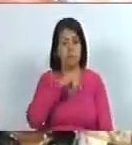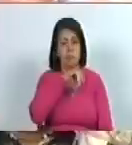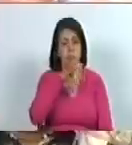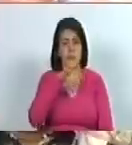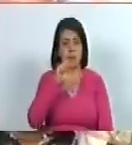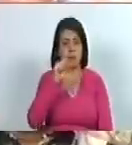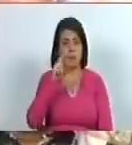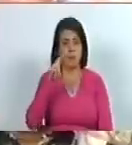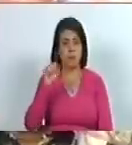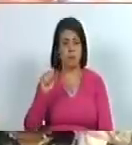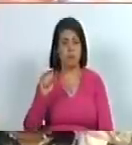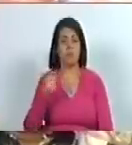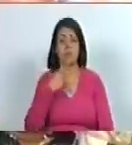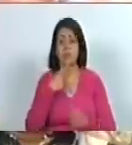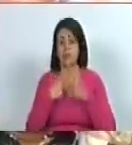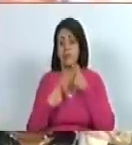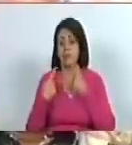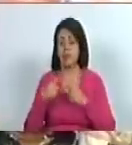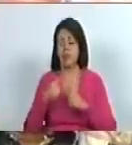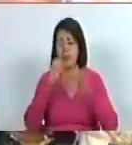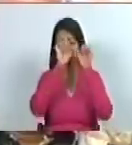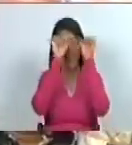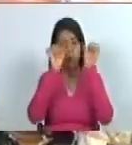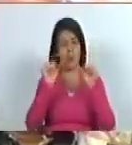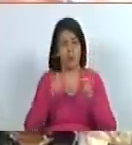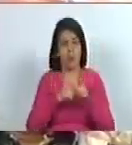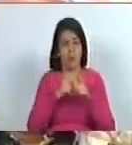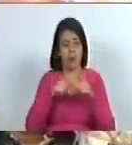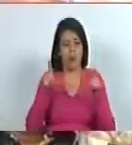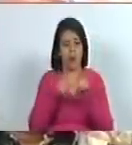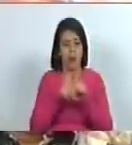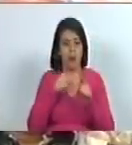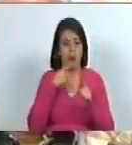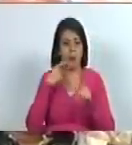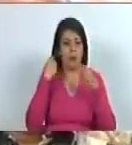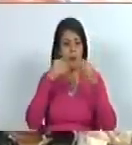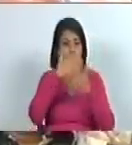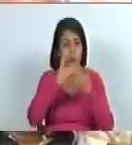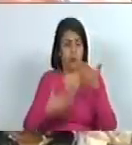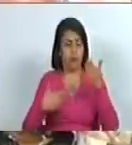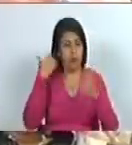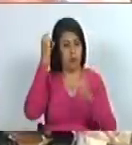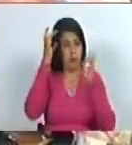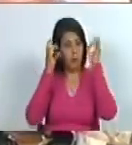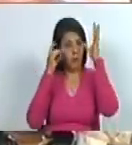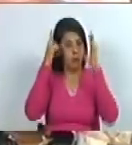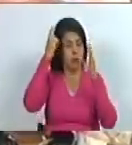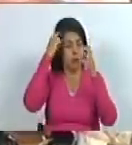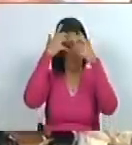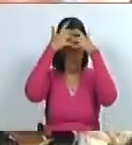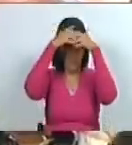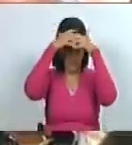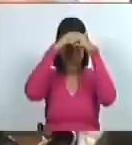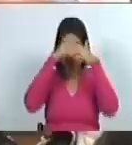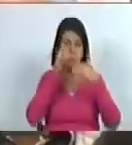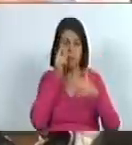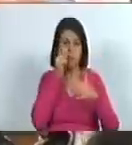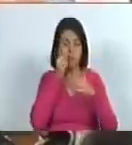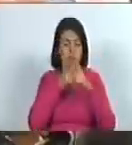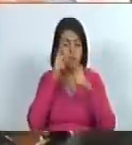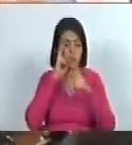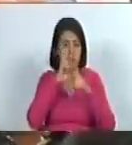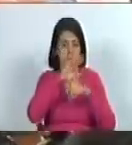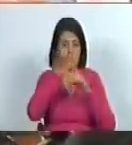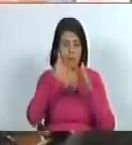Soto más contemporáneo nos decía el arte es como una propuesta creativa de la inteligencia del hombre que toma en